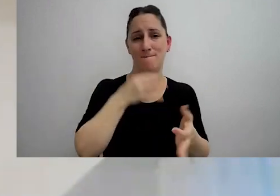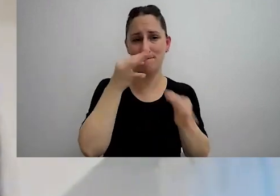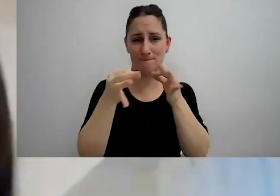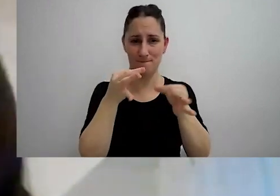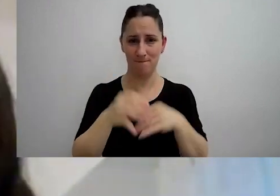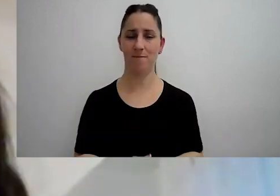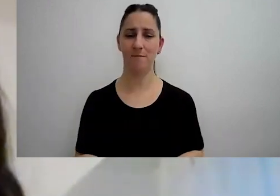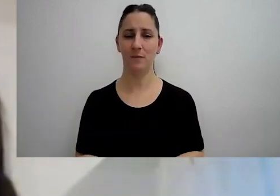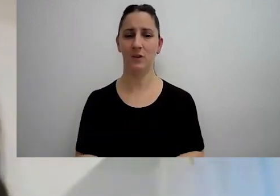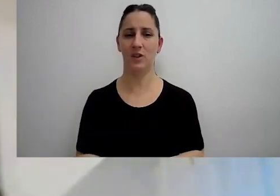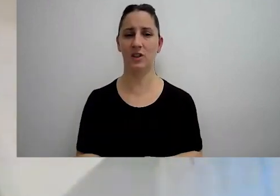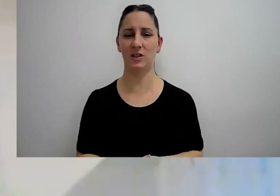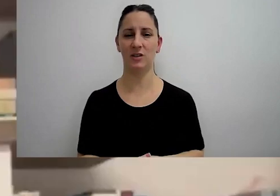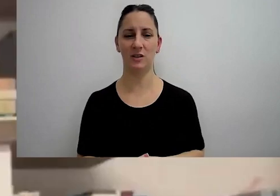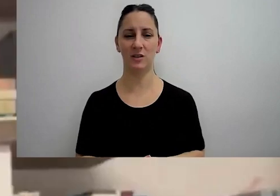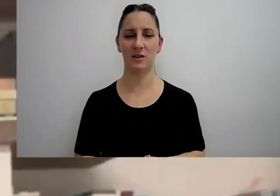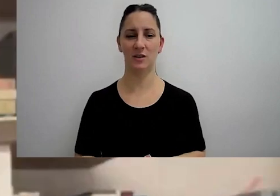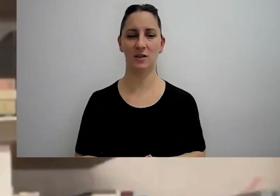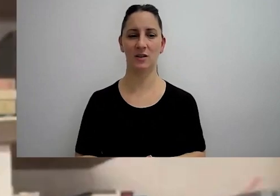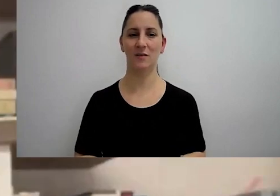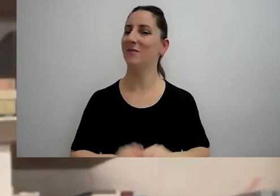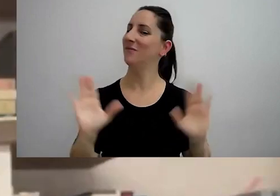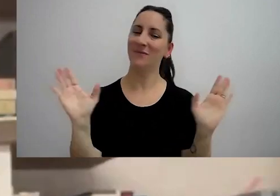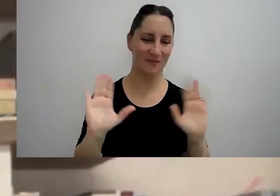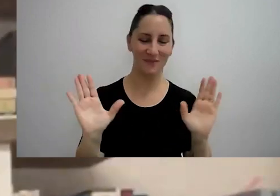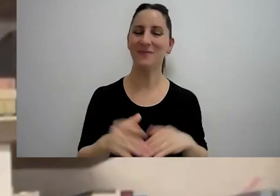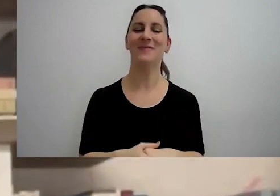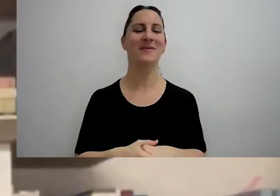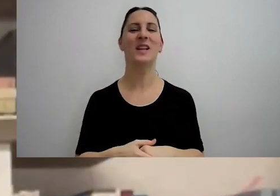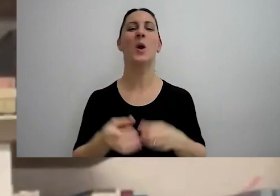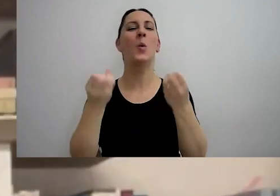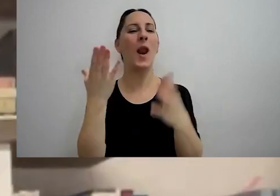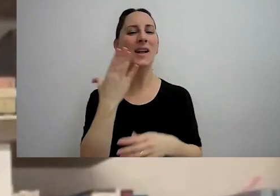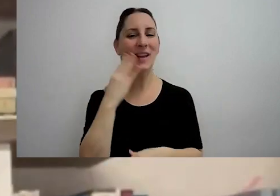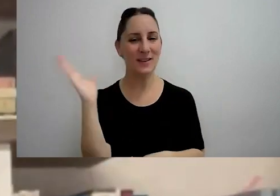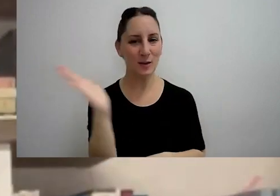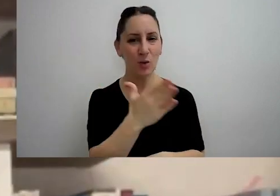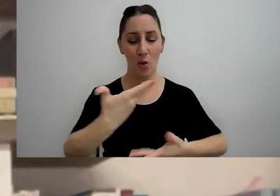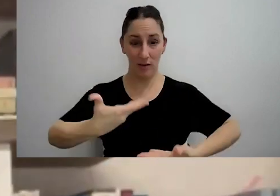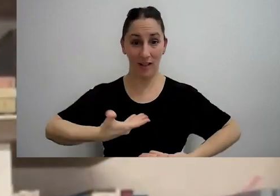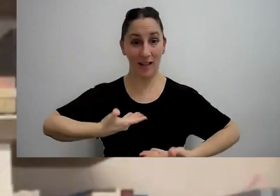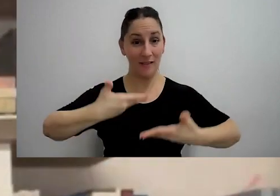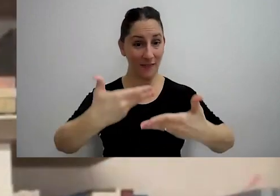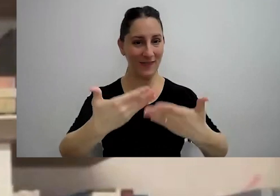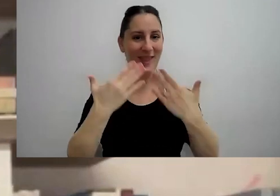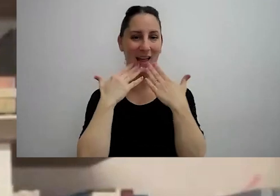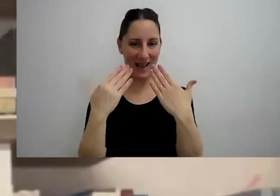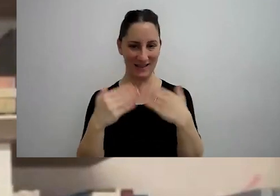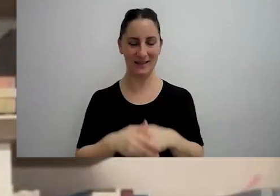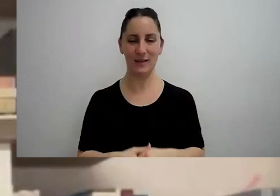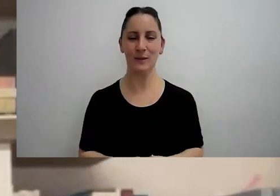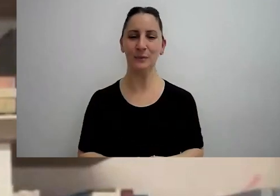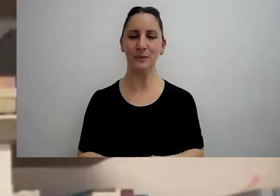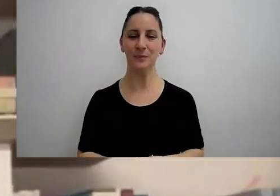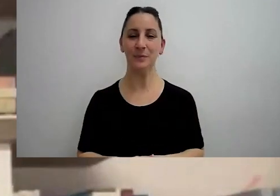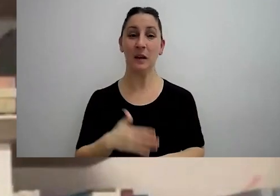Maimonides no por favor buenas tardes a todos bueno muchas gracias por la invitación a participar